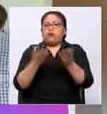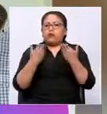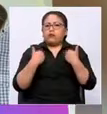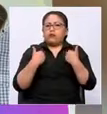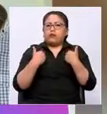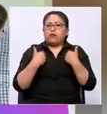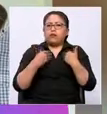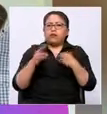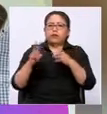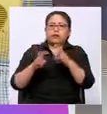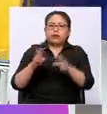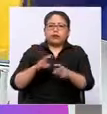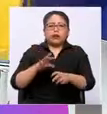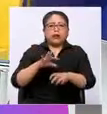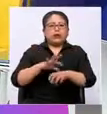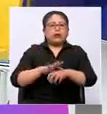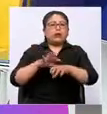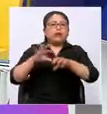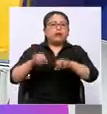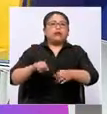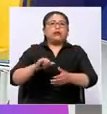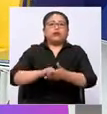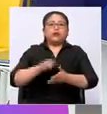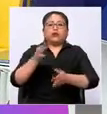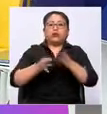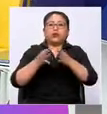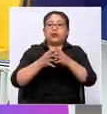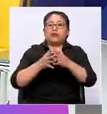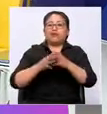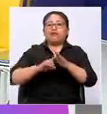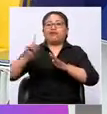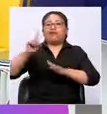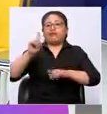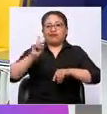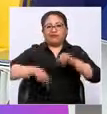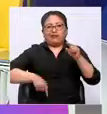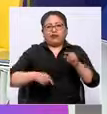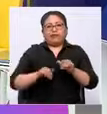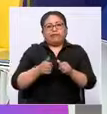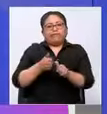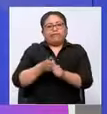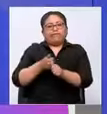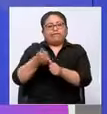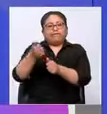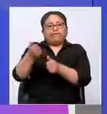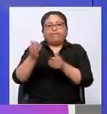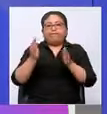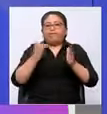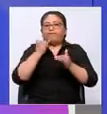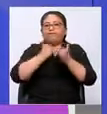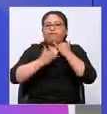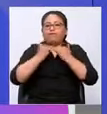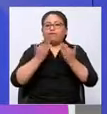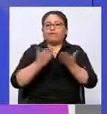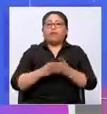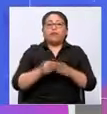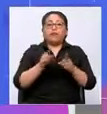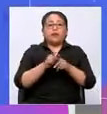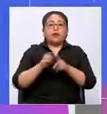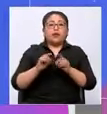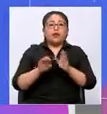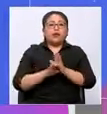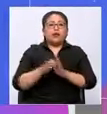autores y que no puedan evadirse del sistema judicial norteamericano. Algo muy importante que en cierta manera obviamente ha dado